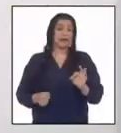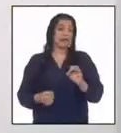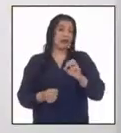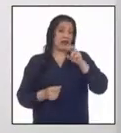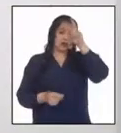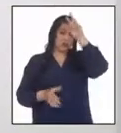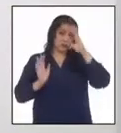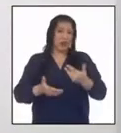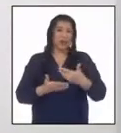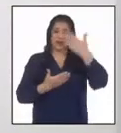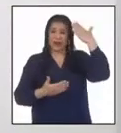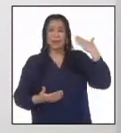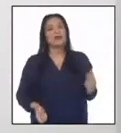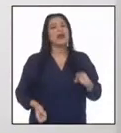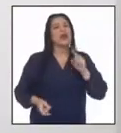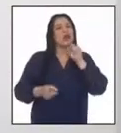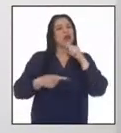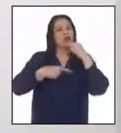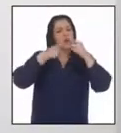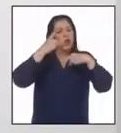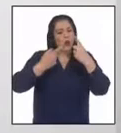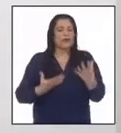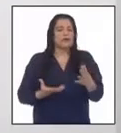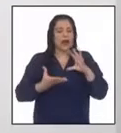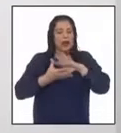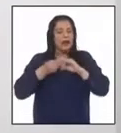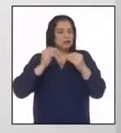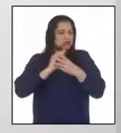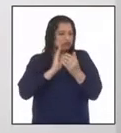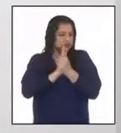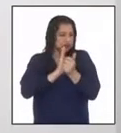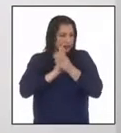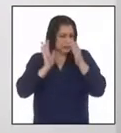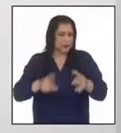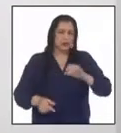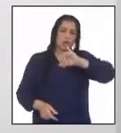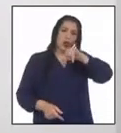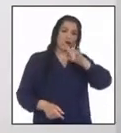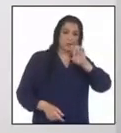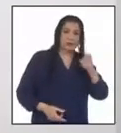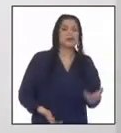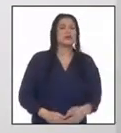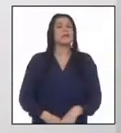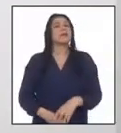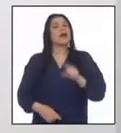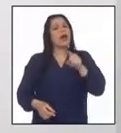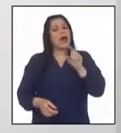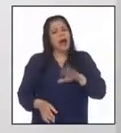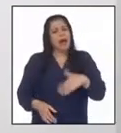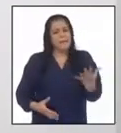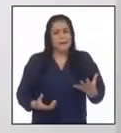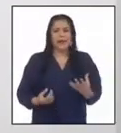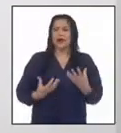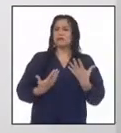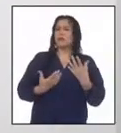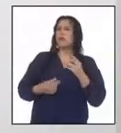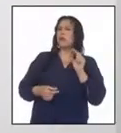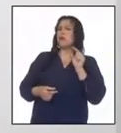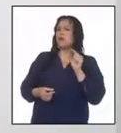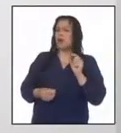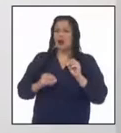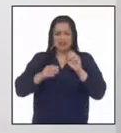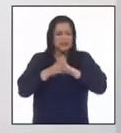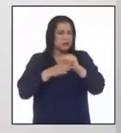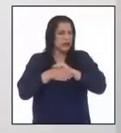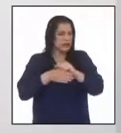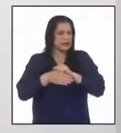De acuerdo a lo que señala el historiador Juan Espinosa, citado por locio y barriga, existía una escasa práctica